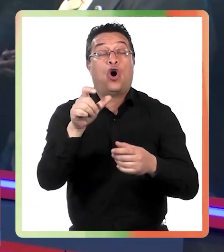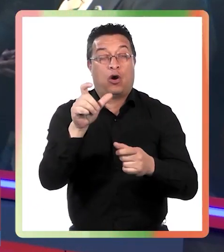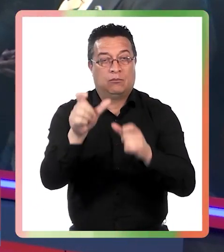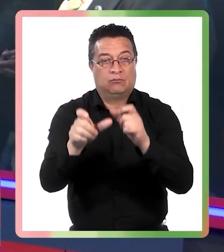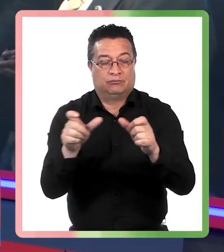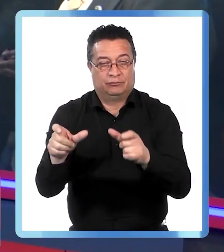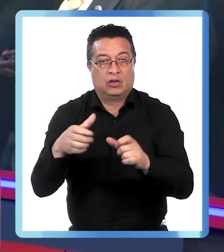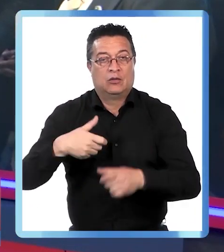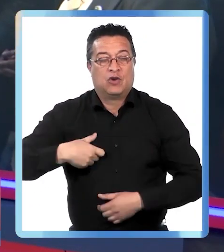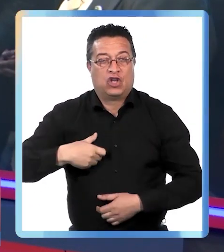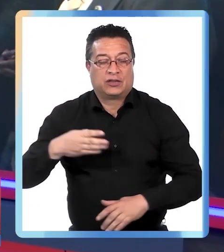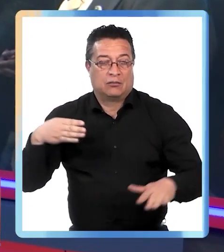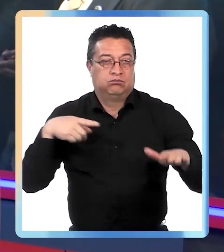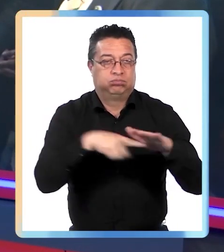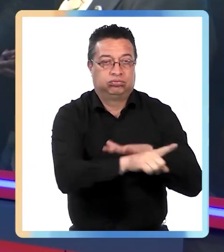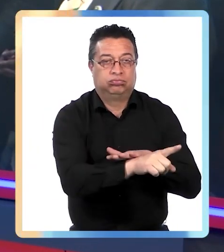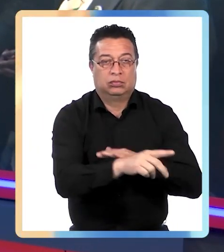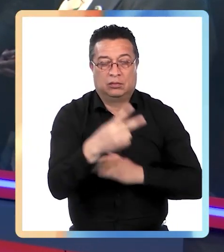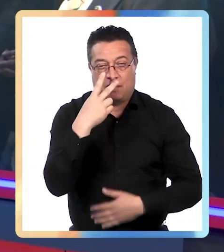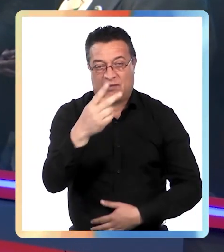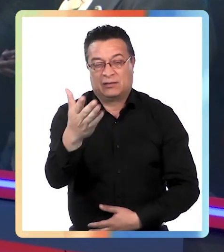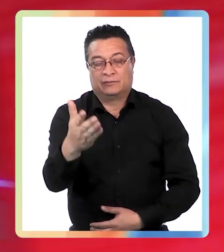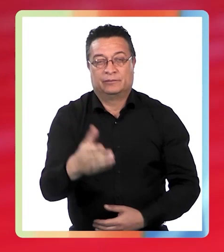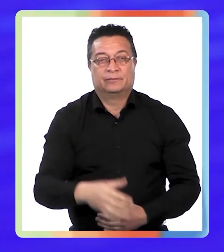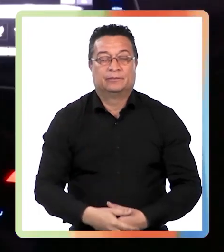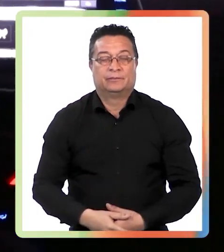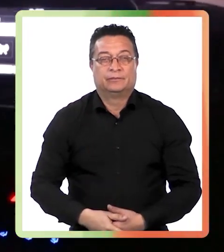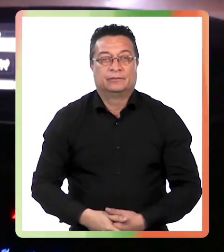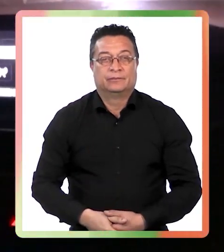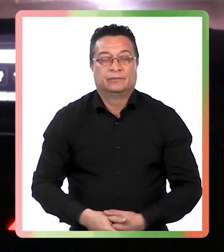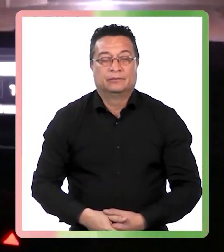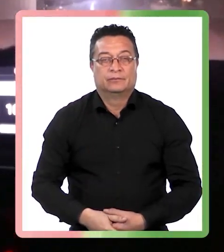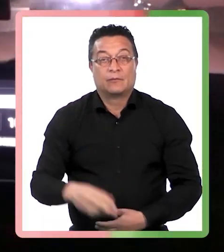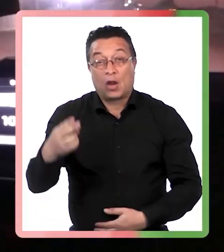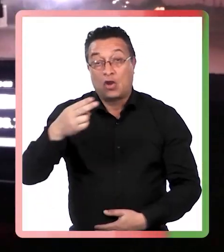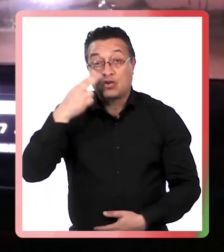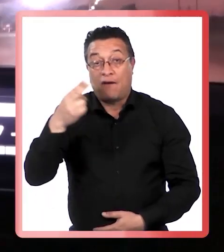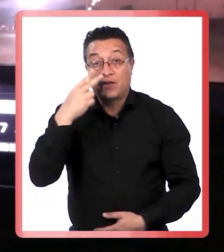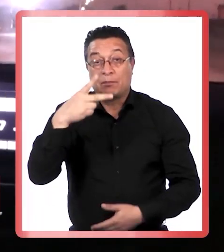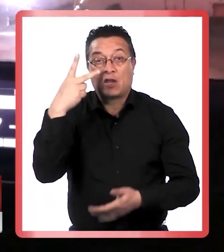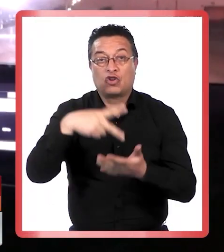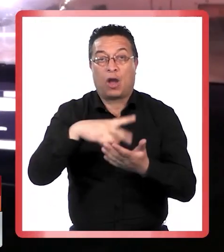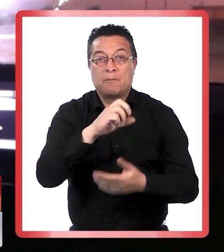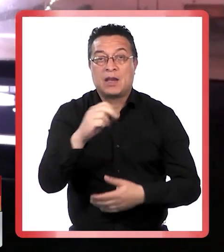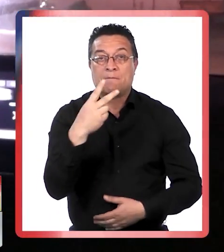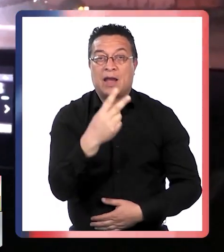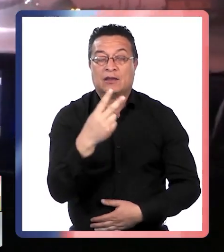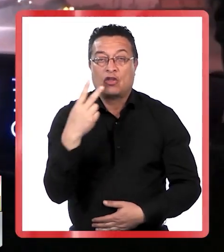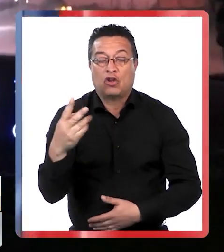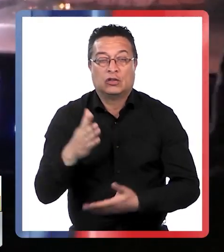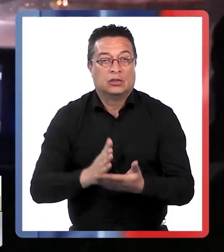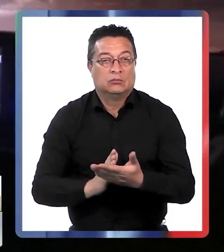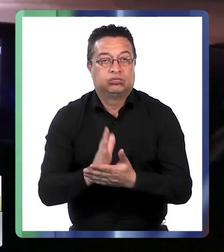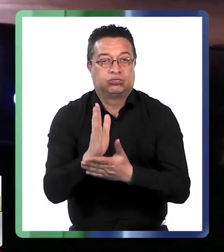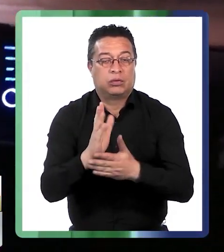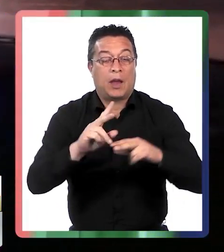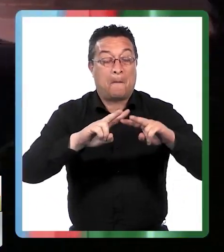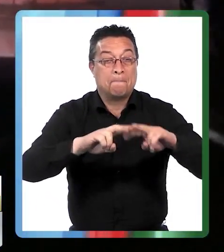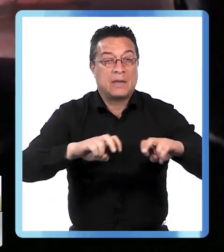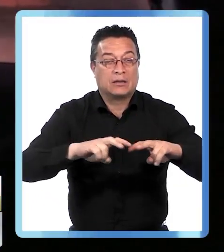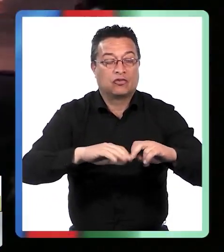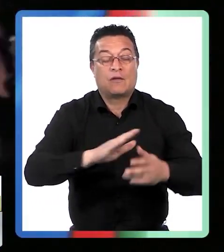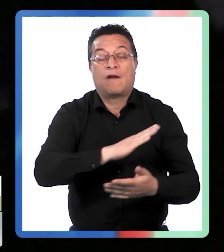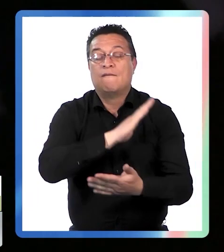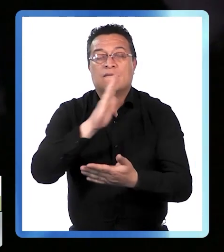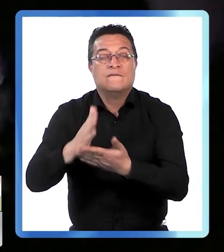policiales. Lo vemos en la nota de Quique Televisión. En noviembre del año 2022 se inició la investigación